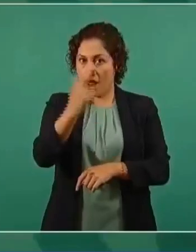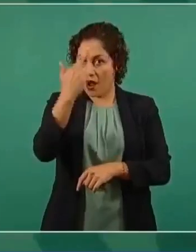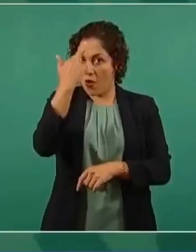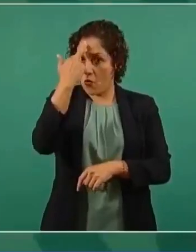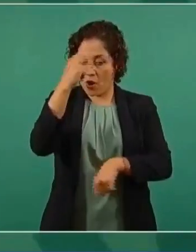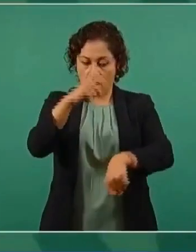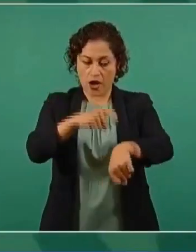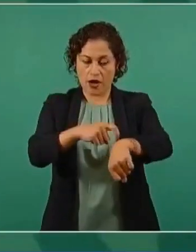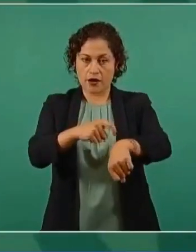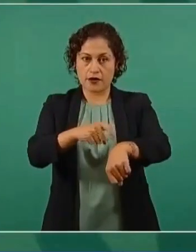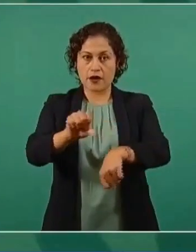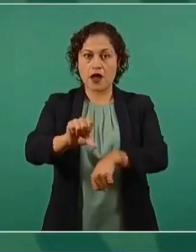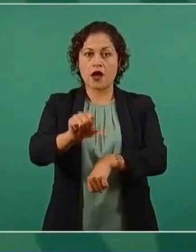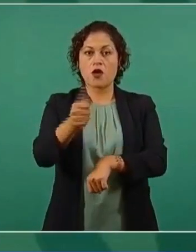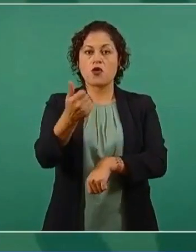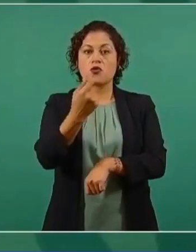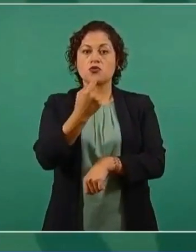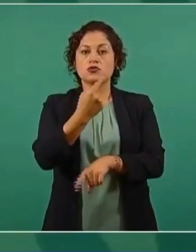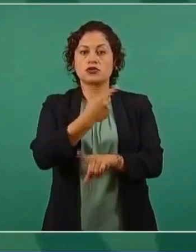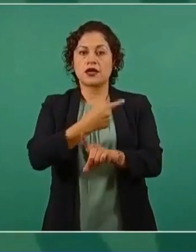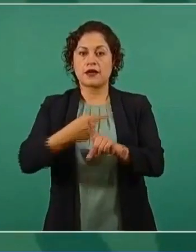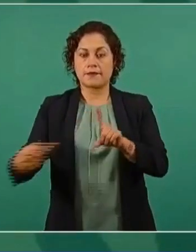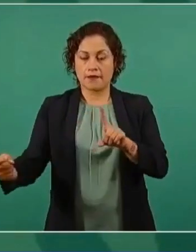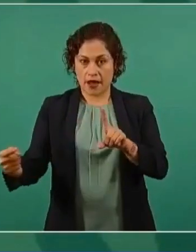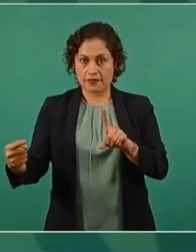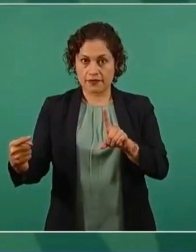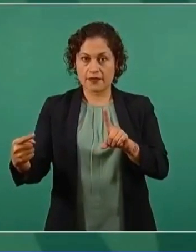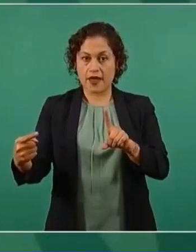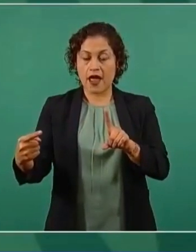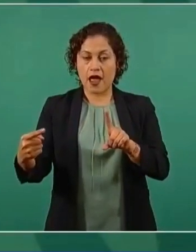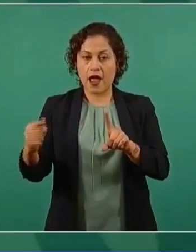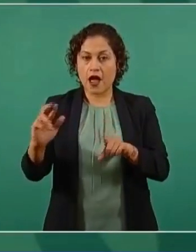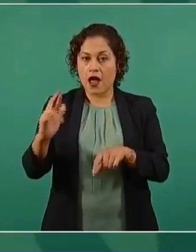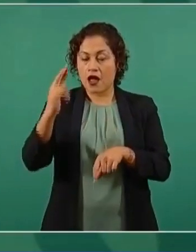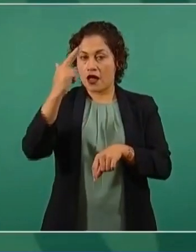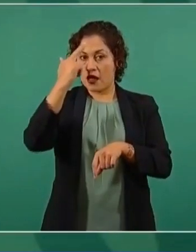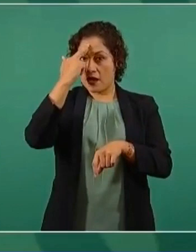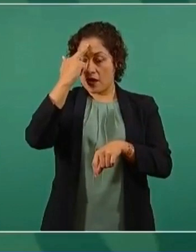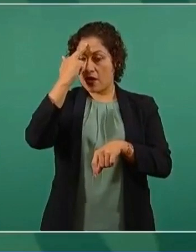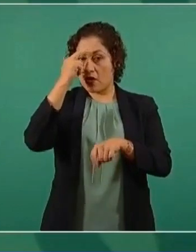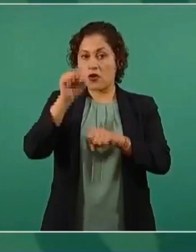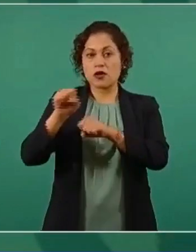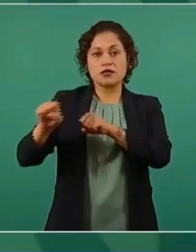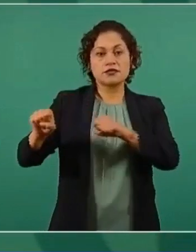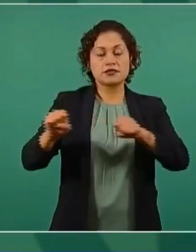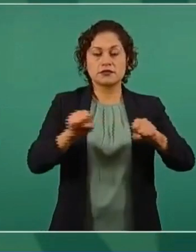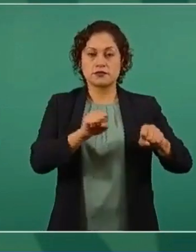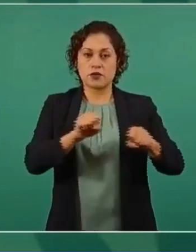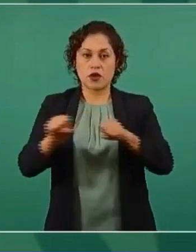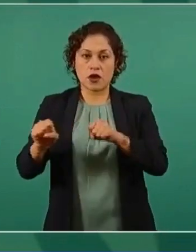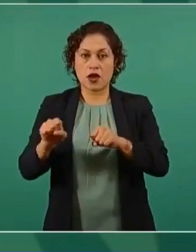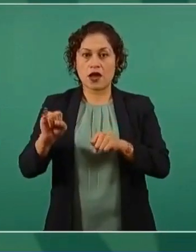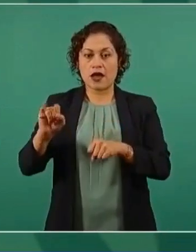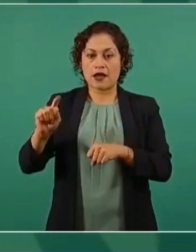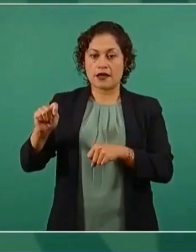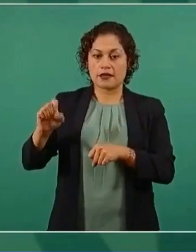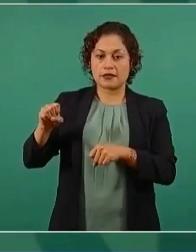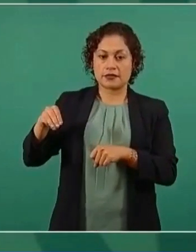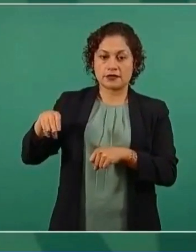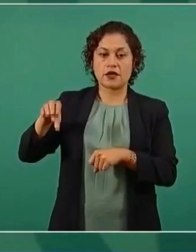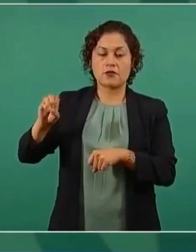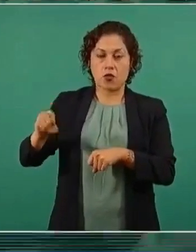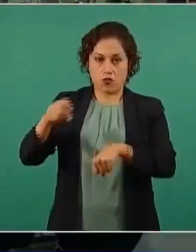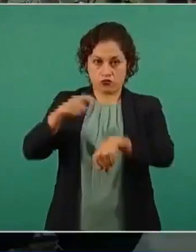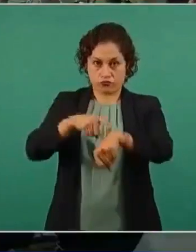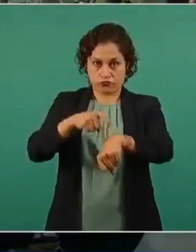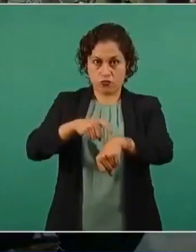A.30 es el simulacro nacional del Istmo, por el Istmo, sí, sí, a las 11